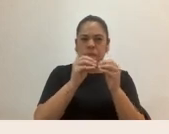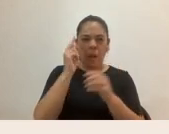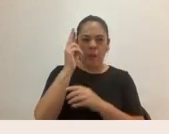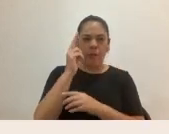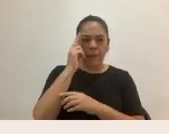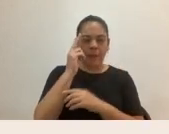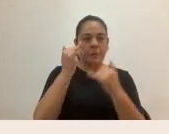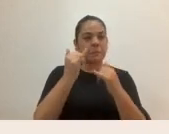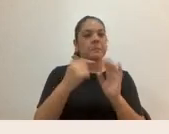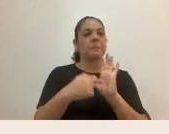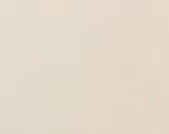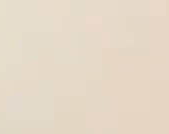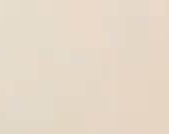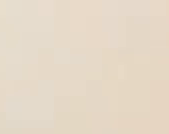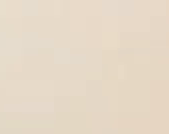compartir.